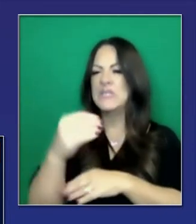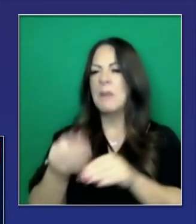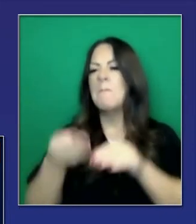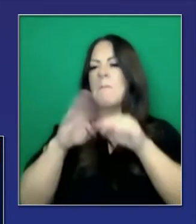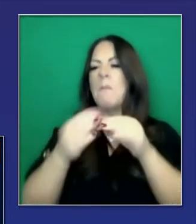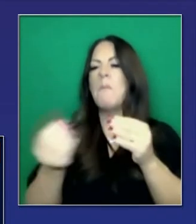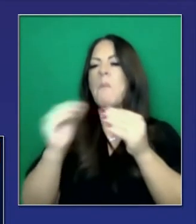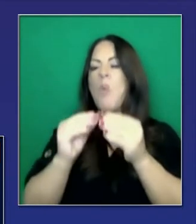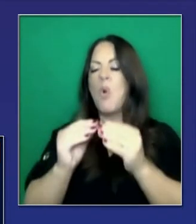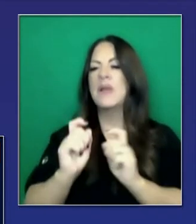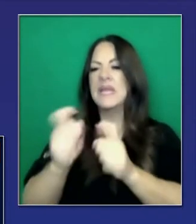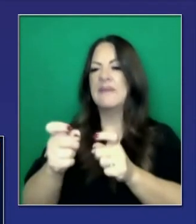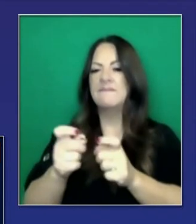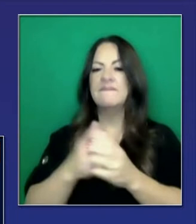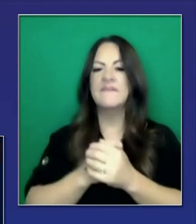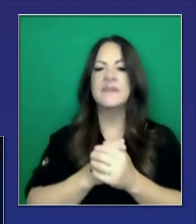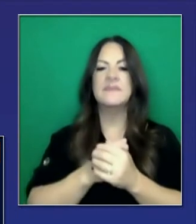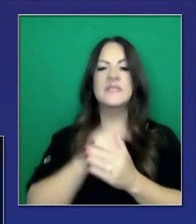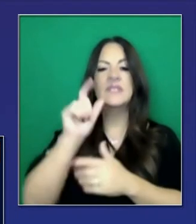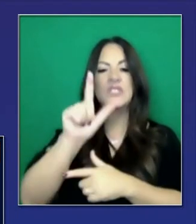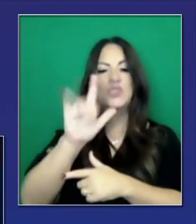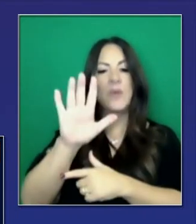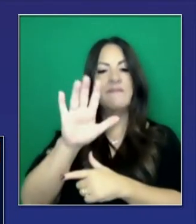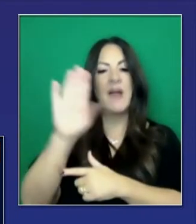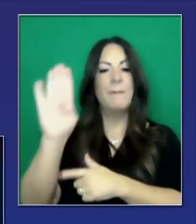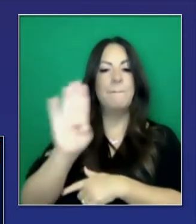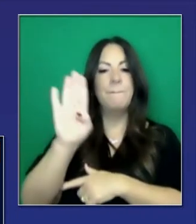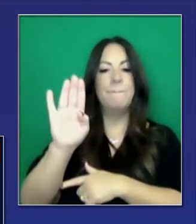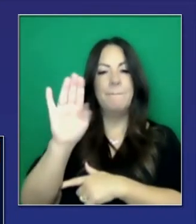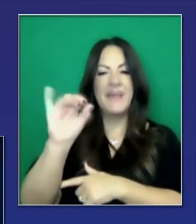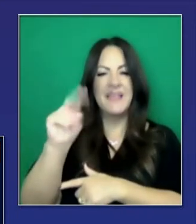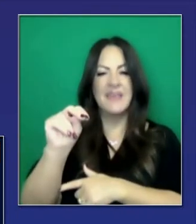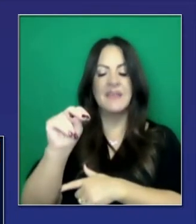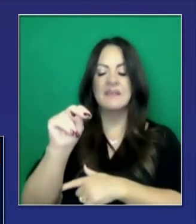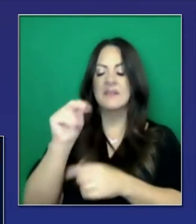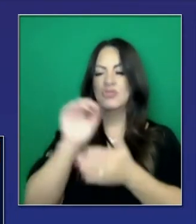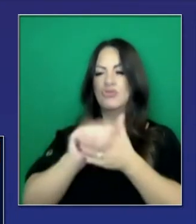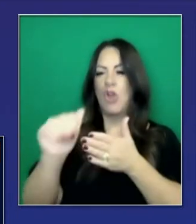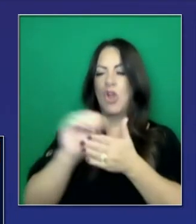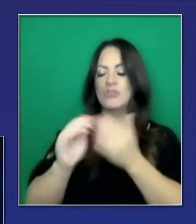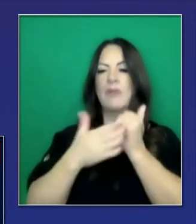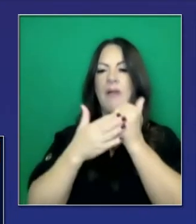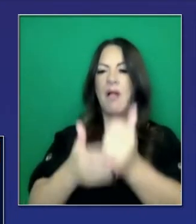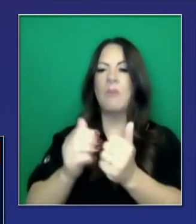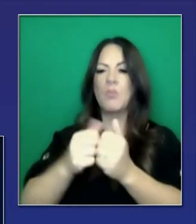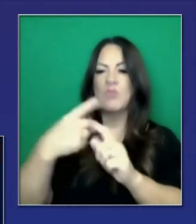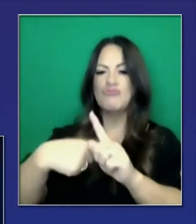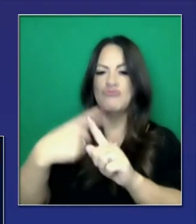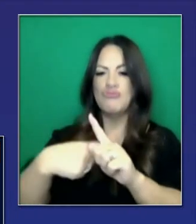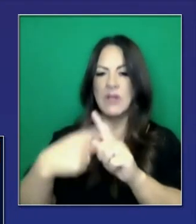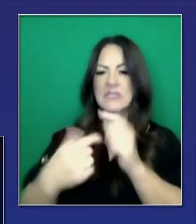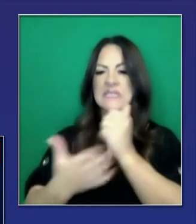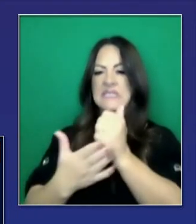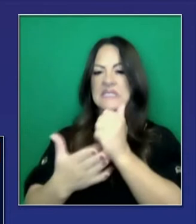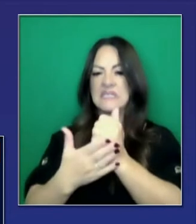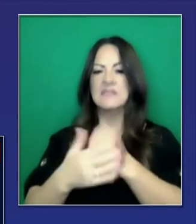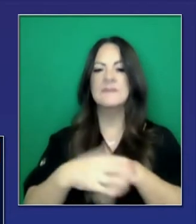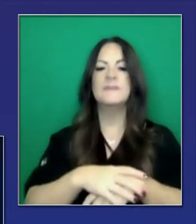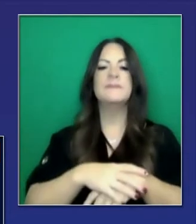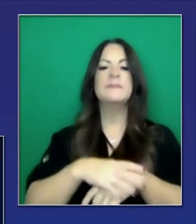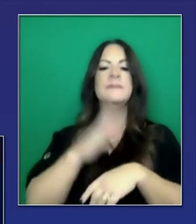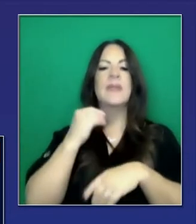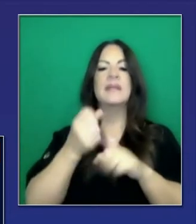unos cuantos millones de dólares, unos cuantos miles de millones de dólares, es una ayuda crítica. Y esperamos que será